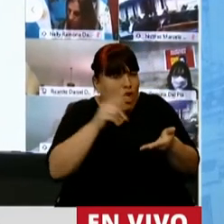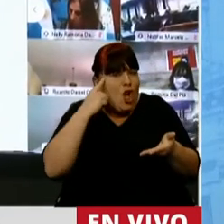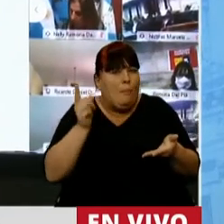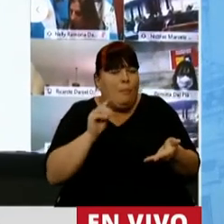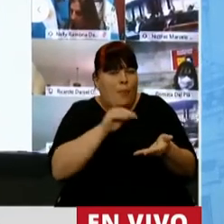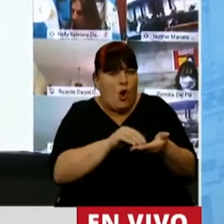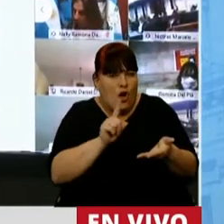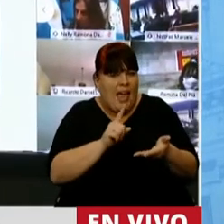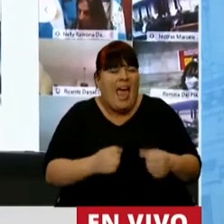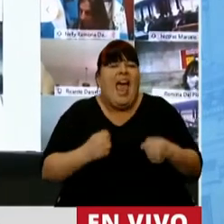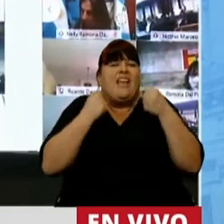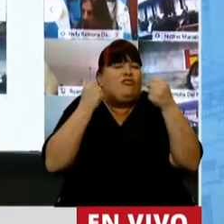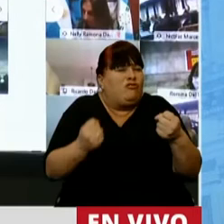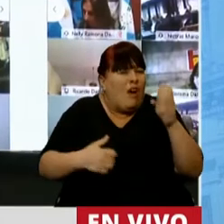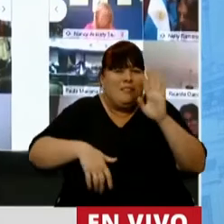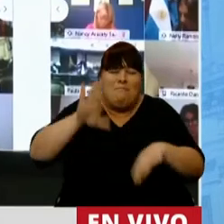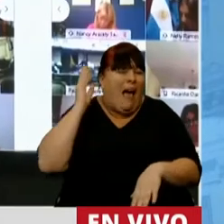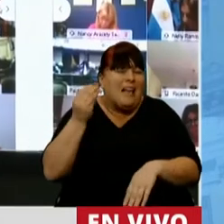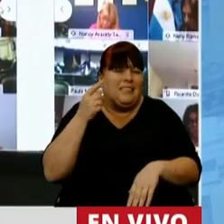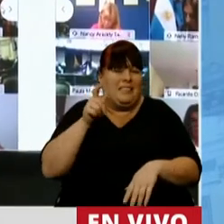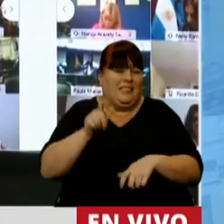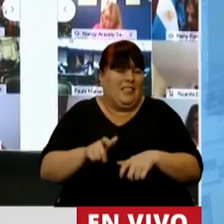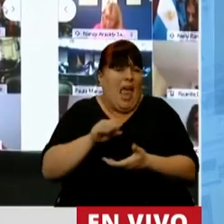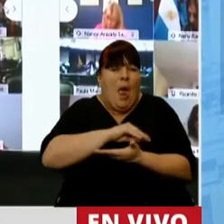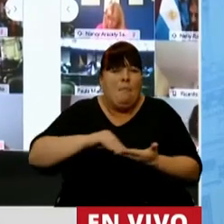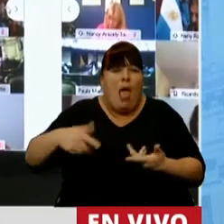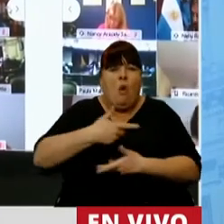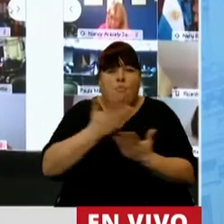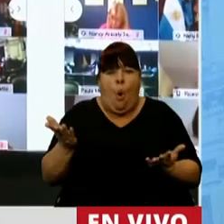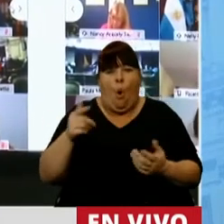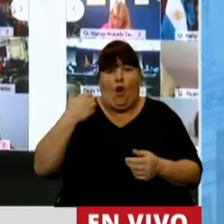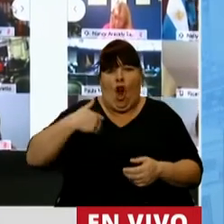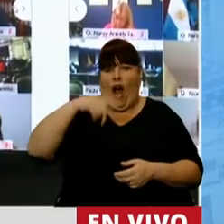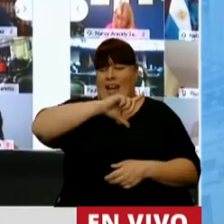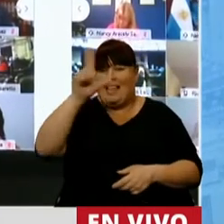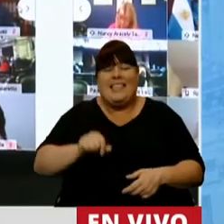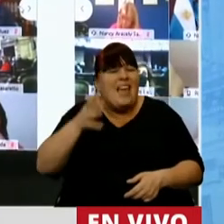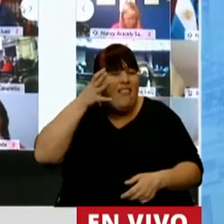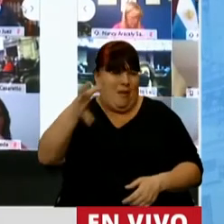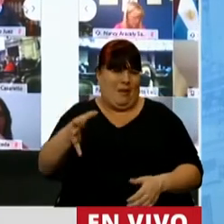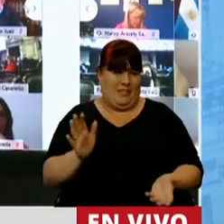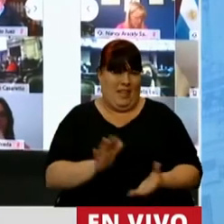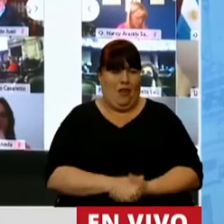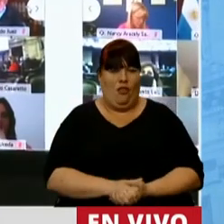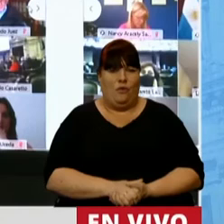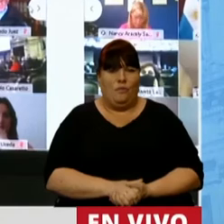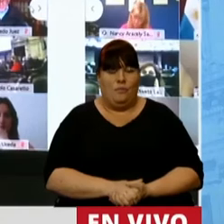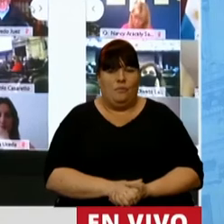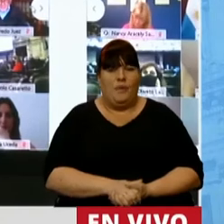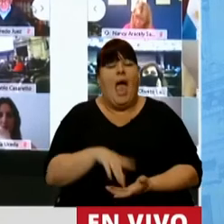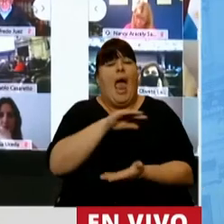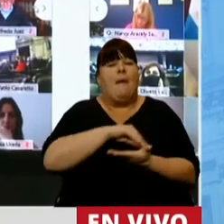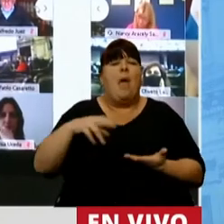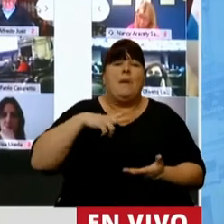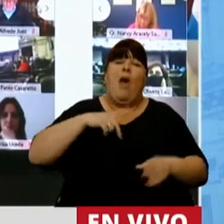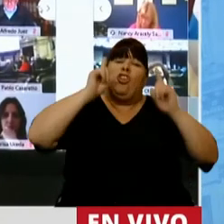consideración. El esfuerzo máximo que han hecho los empleados públicos de la Argentina es tremendo y de los